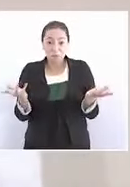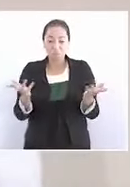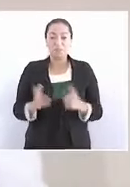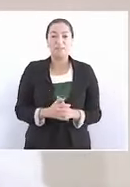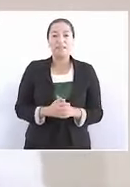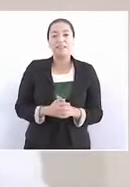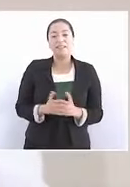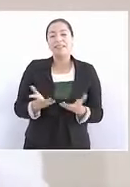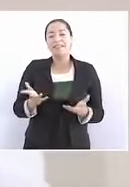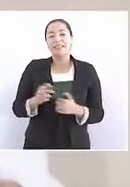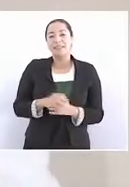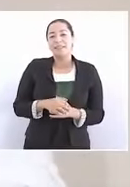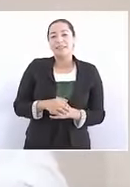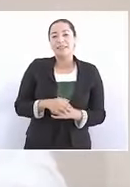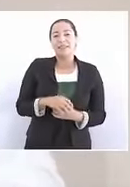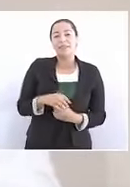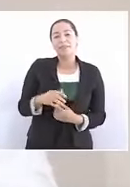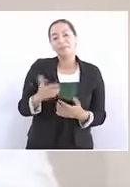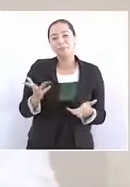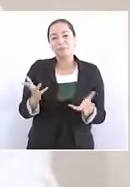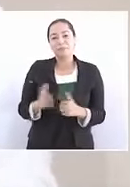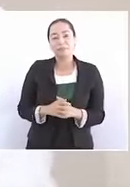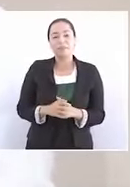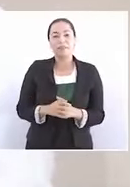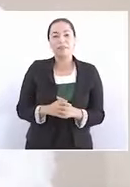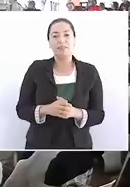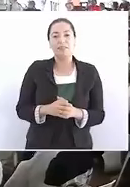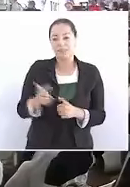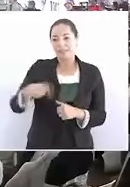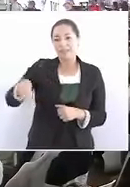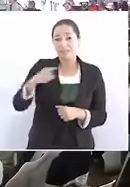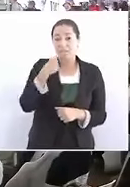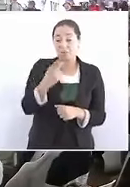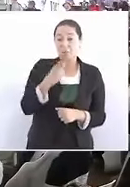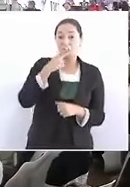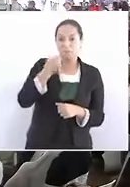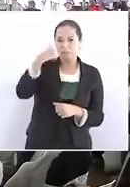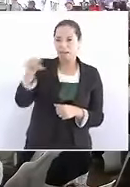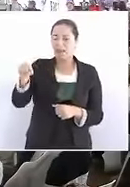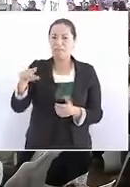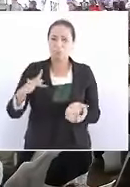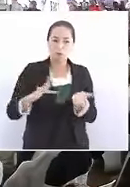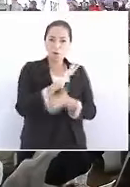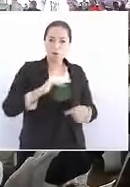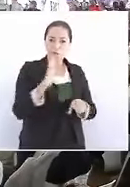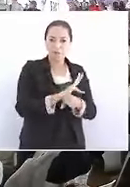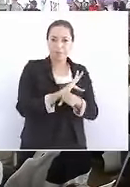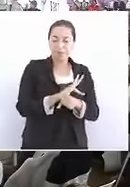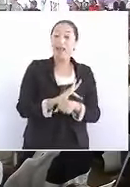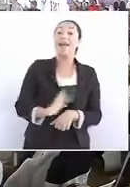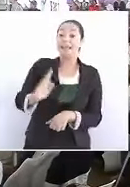sí, algoritmo que se utilizó para eso. Ese también merece